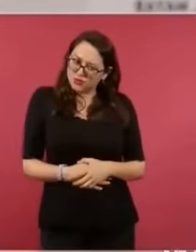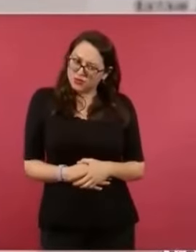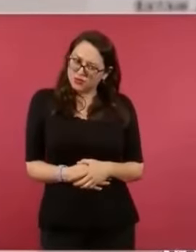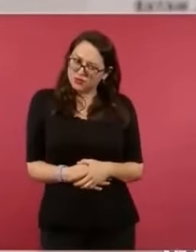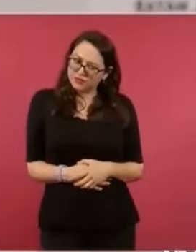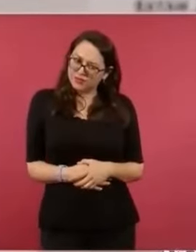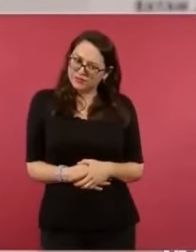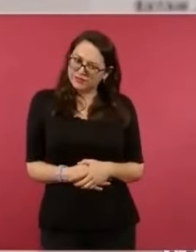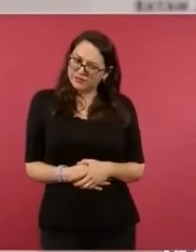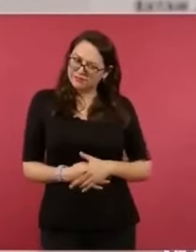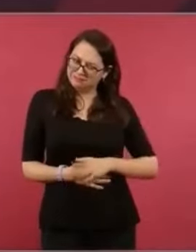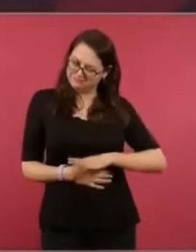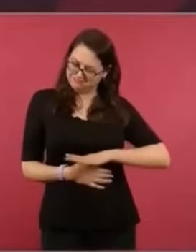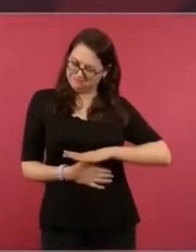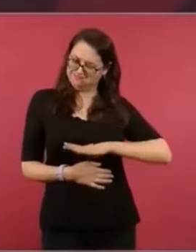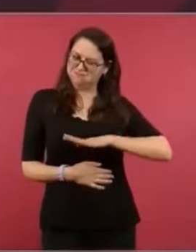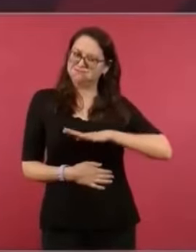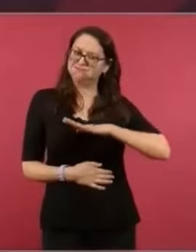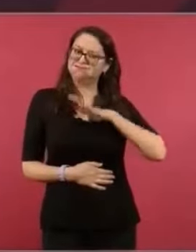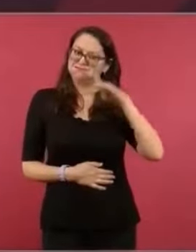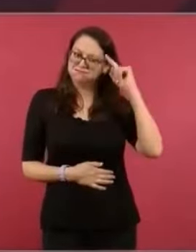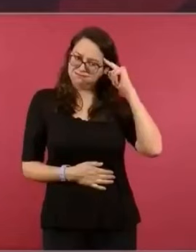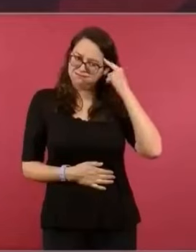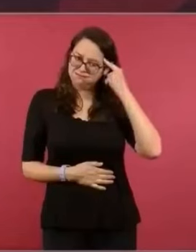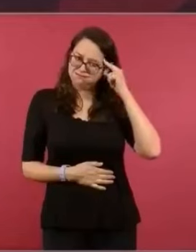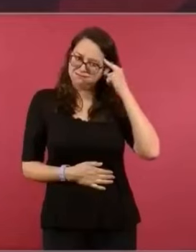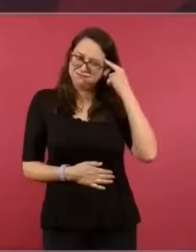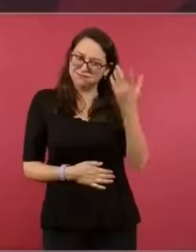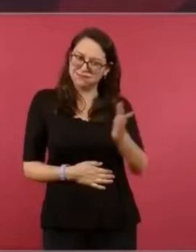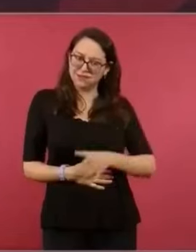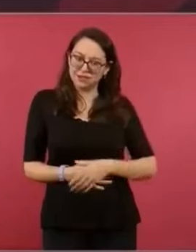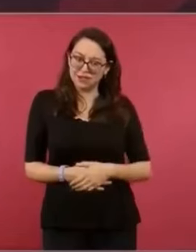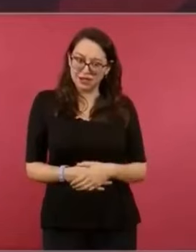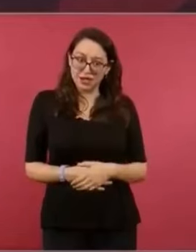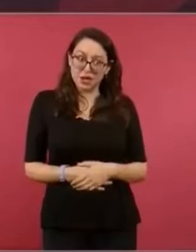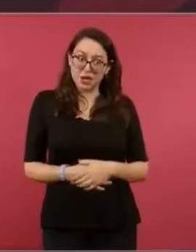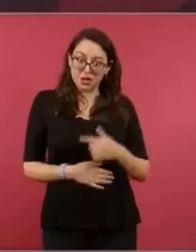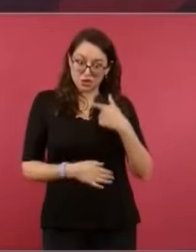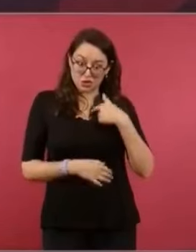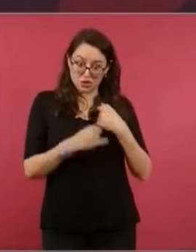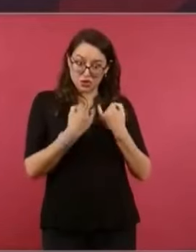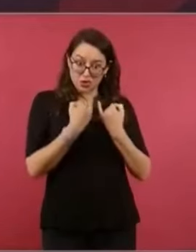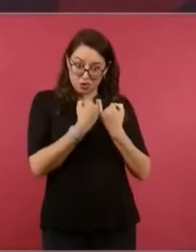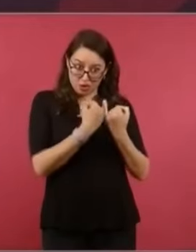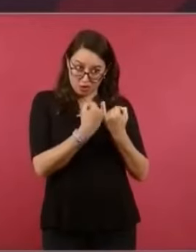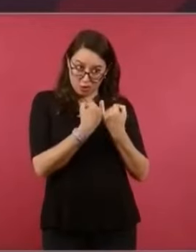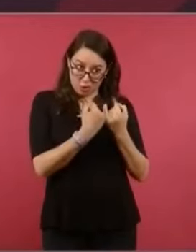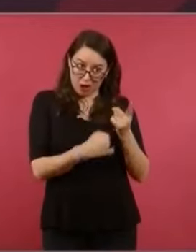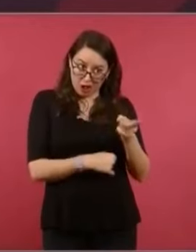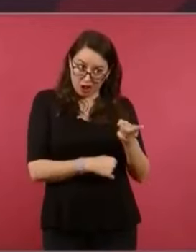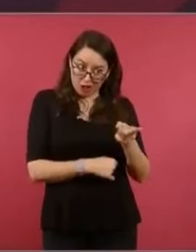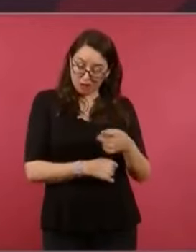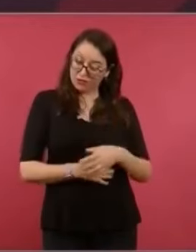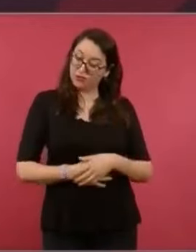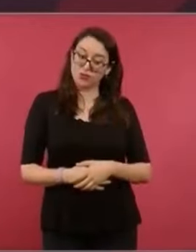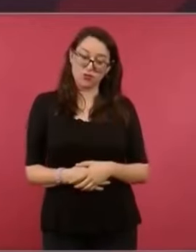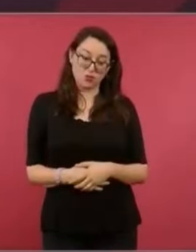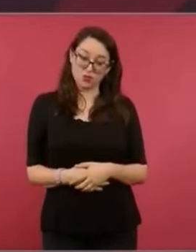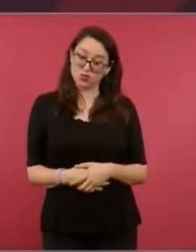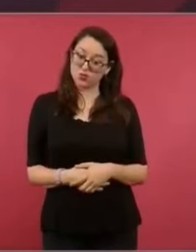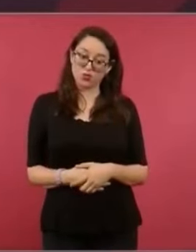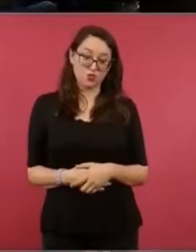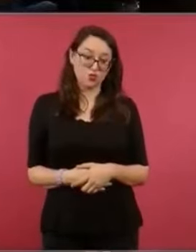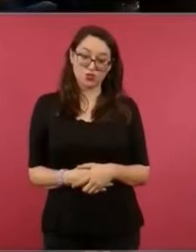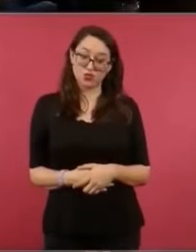Si no somos iguales, ¿saben cómo eran los fraudes antes? Bueno, fue